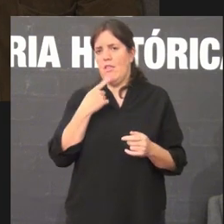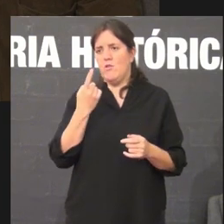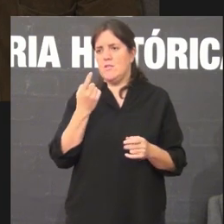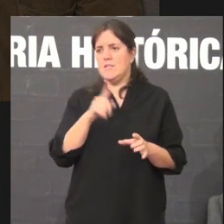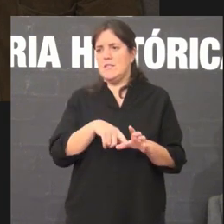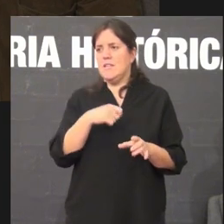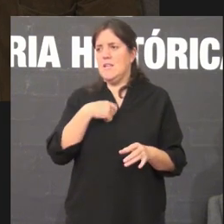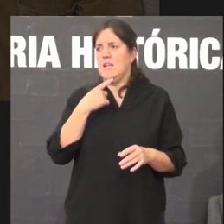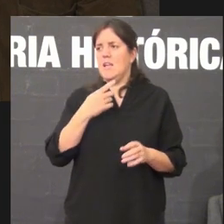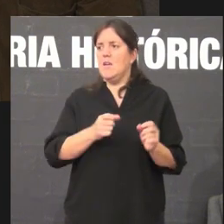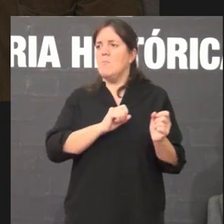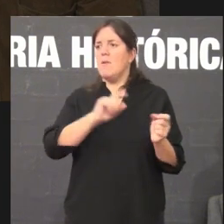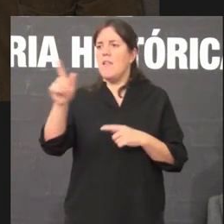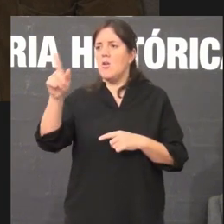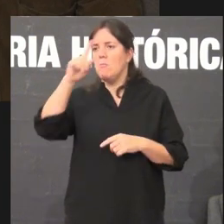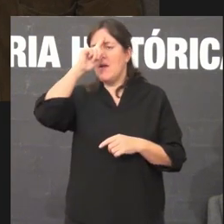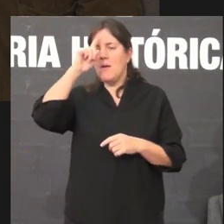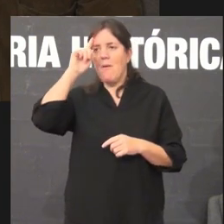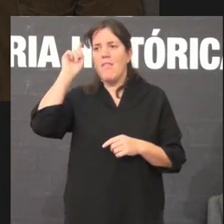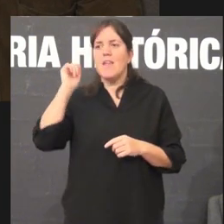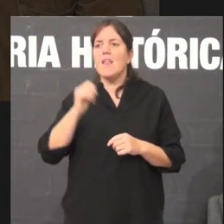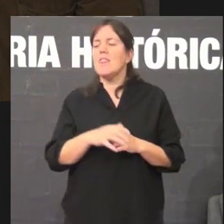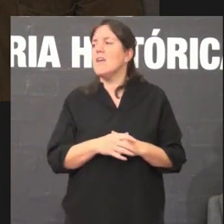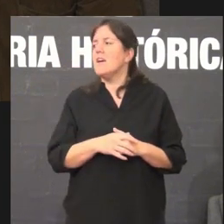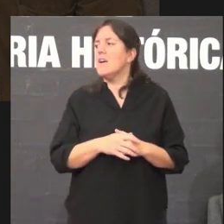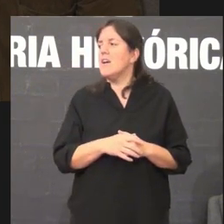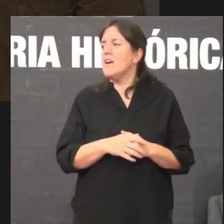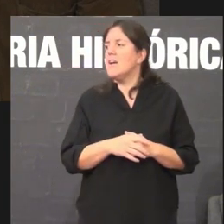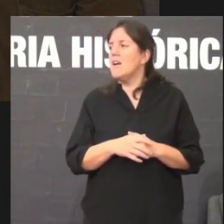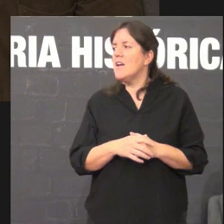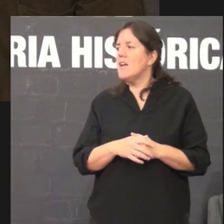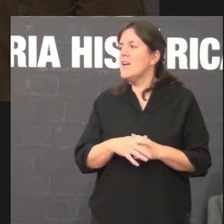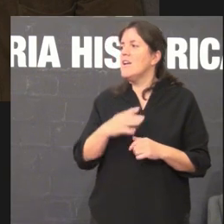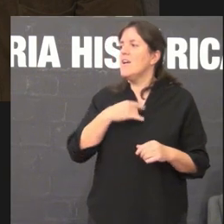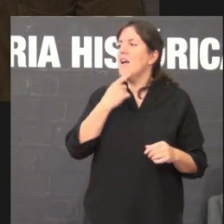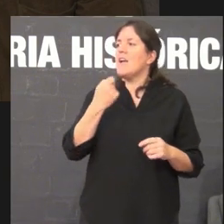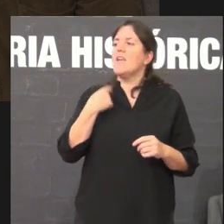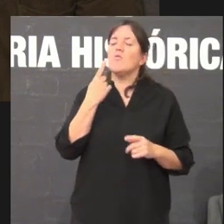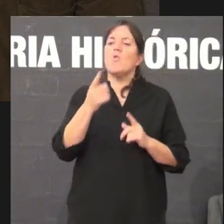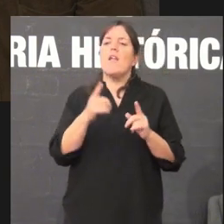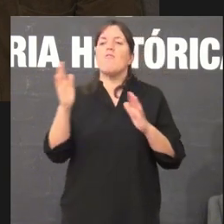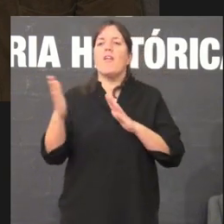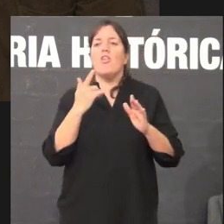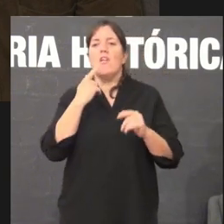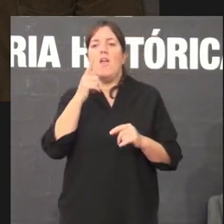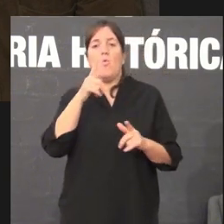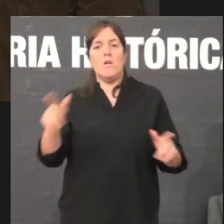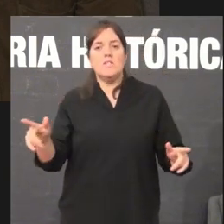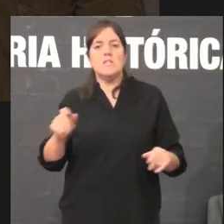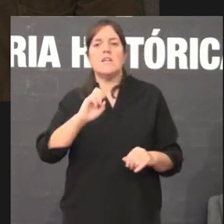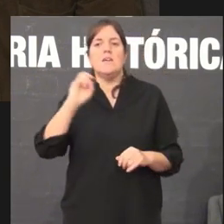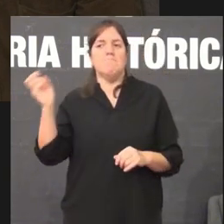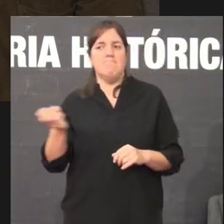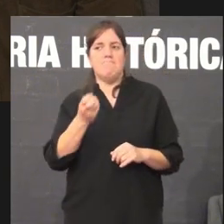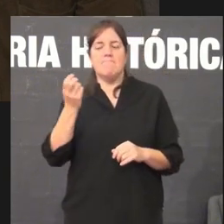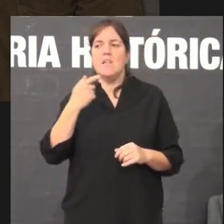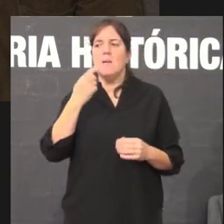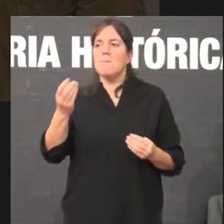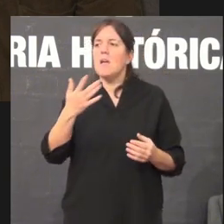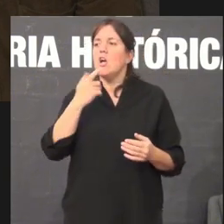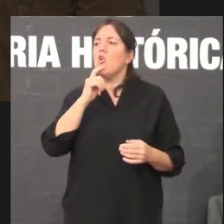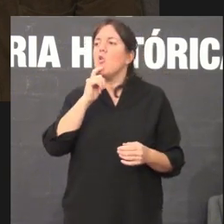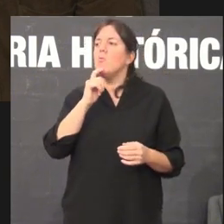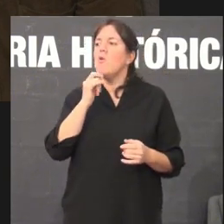famosa derogación da lei de normalización lingüística e demais e como como está dando unhos